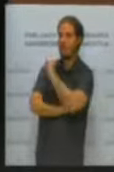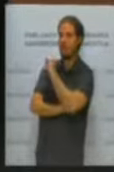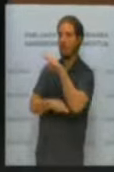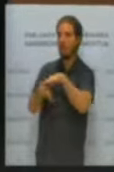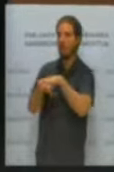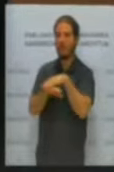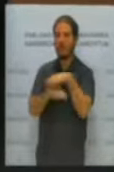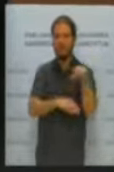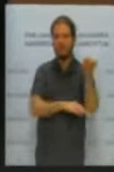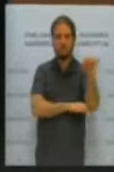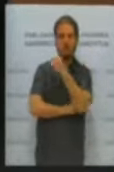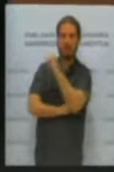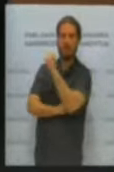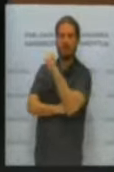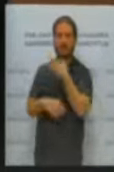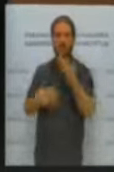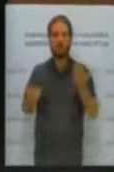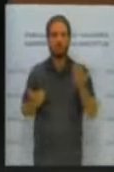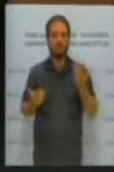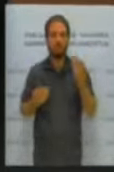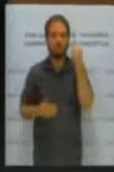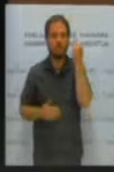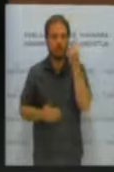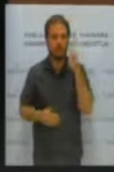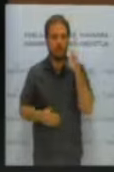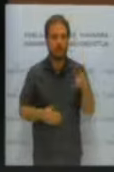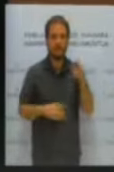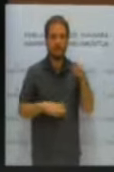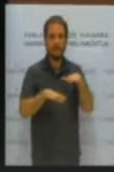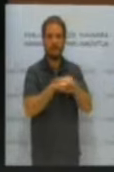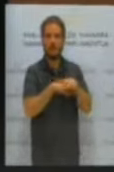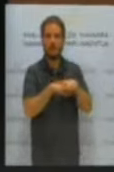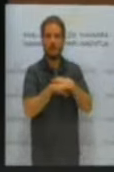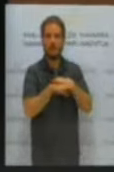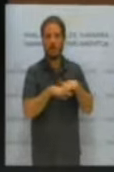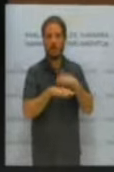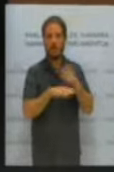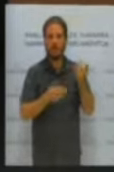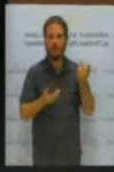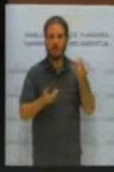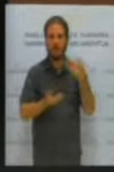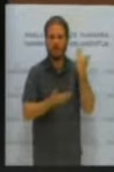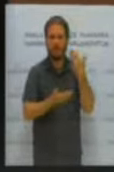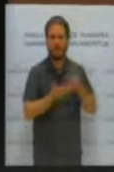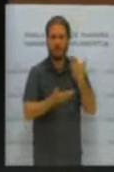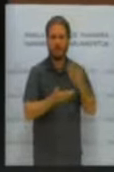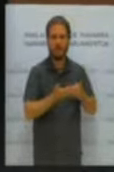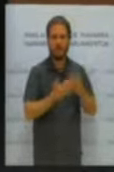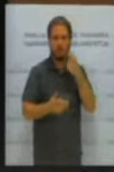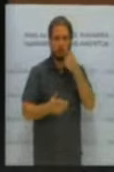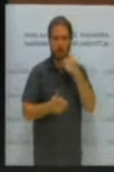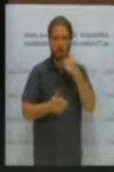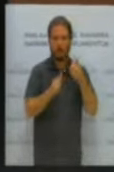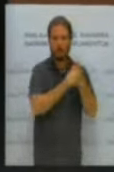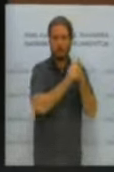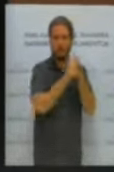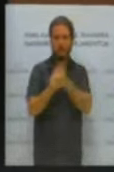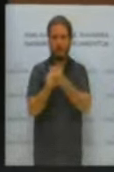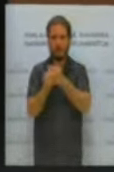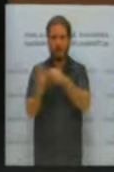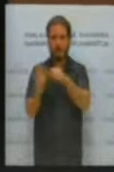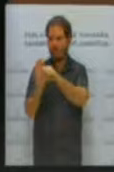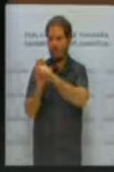creo que es un gobierno que no tiene credibilidad para perseguir los incumplimientos en materia de símbolos.